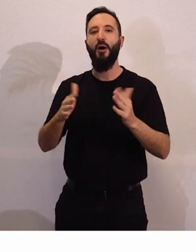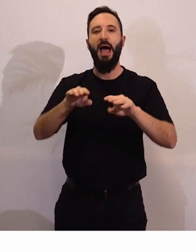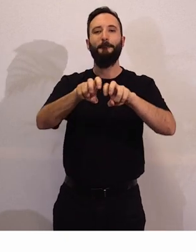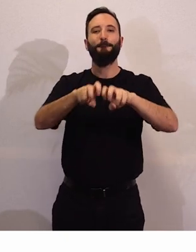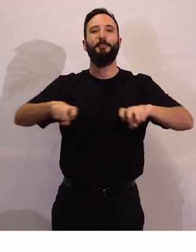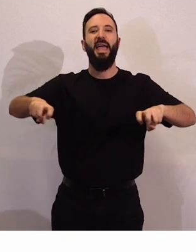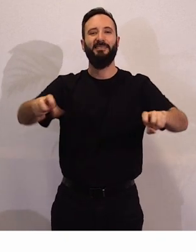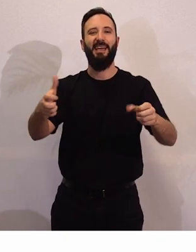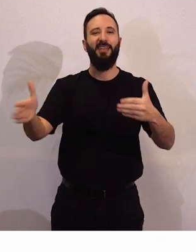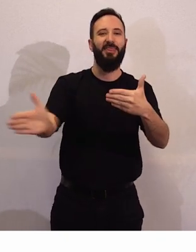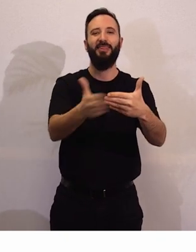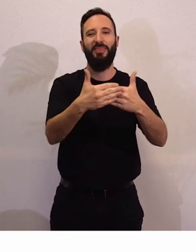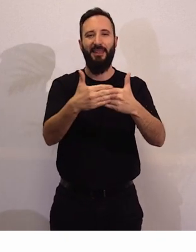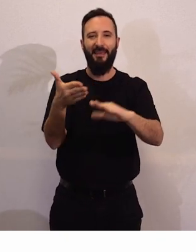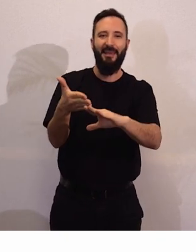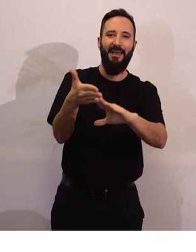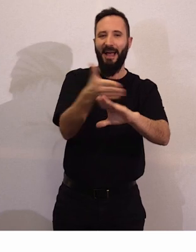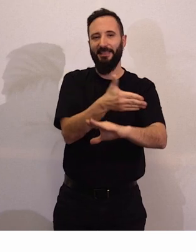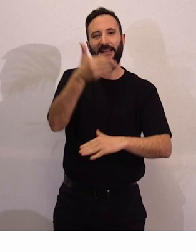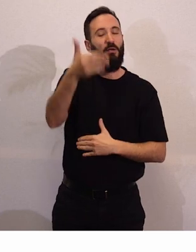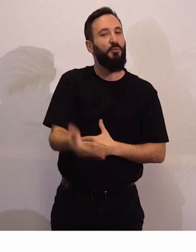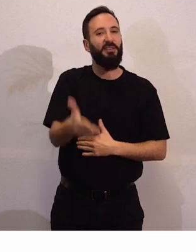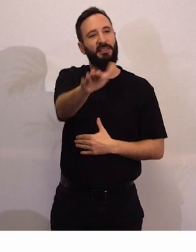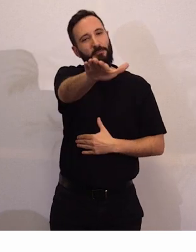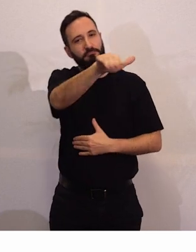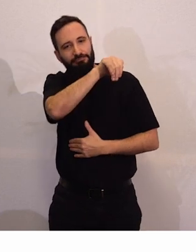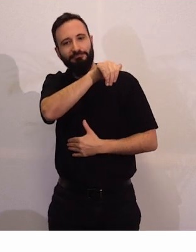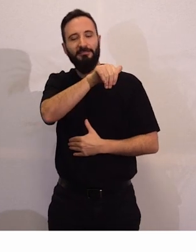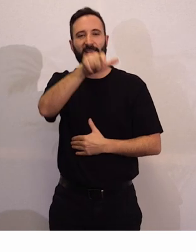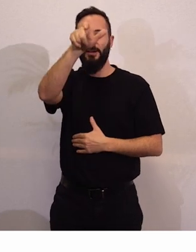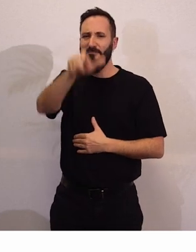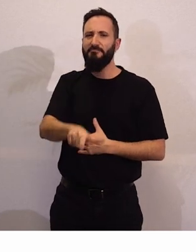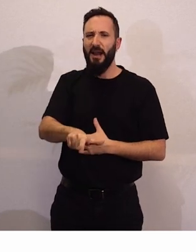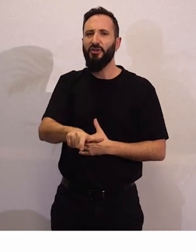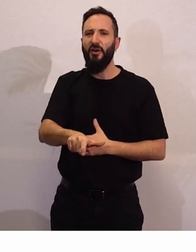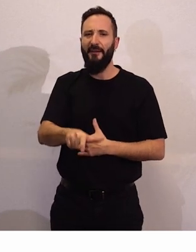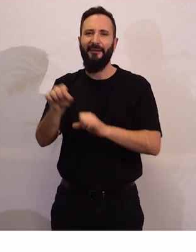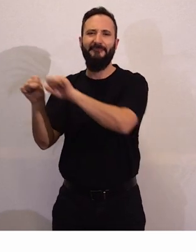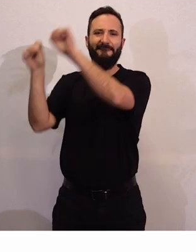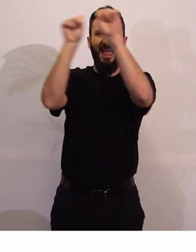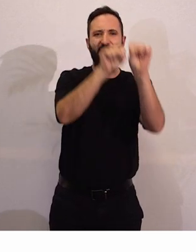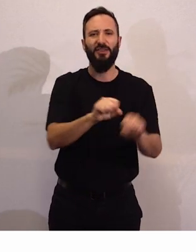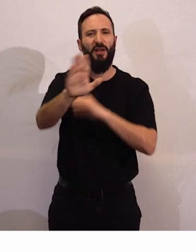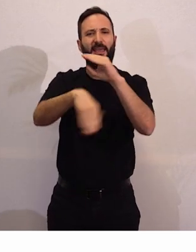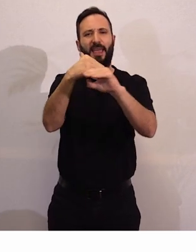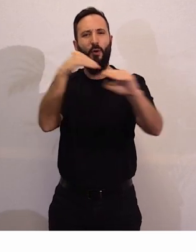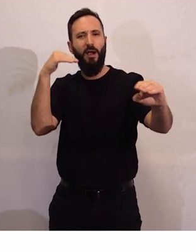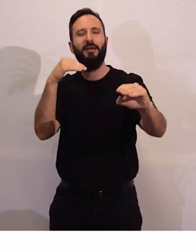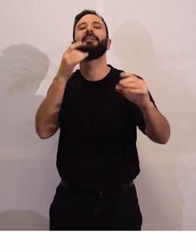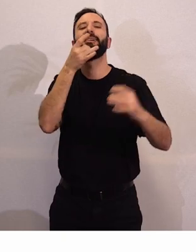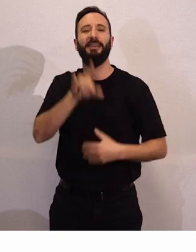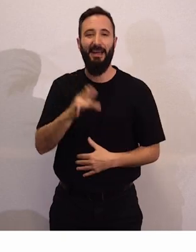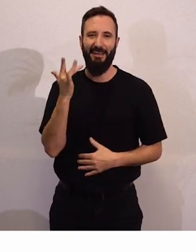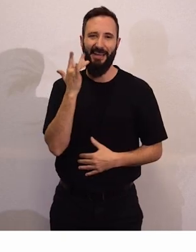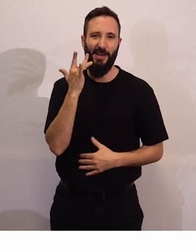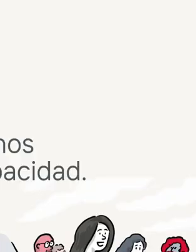mesa sin antes invitar al escenario a uno de los grandes defensores de la igualdad. Jesús Martín